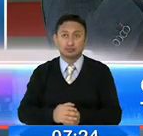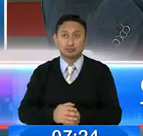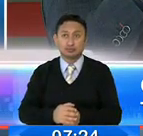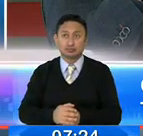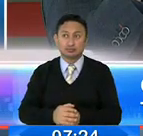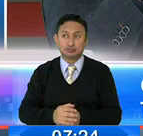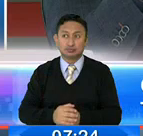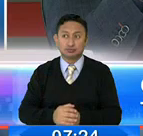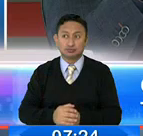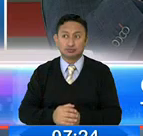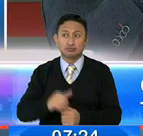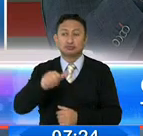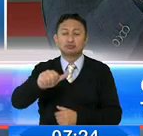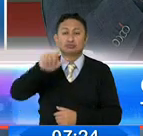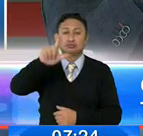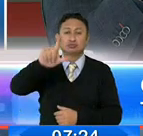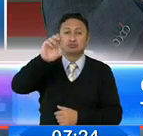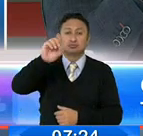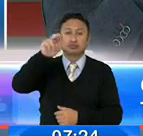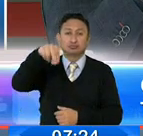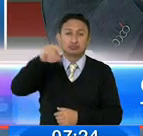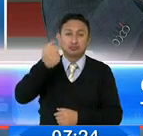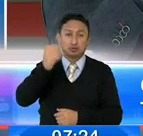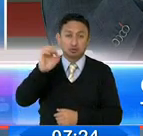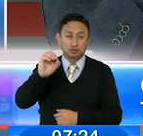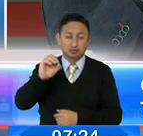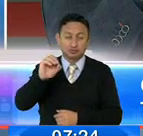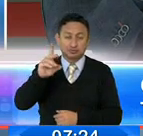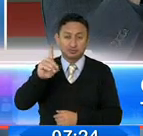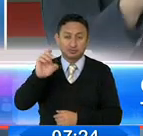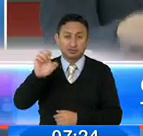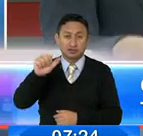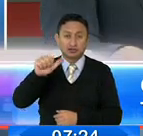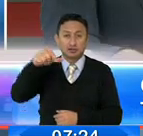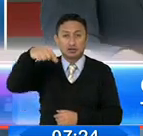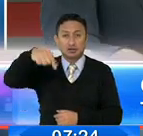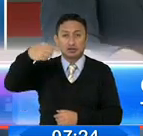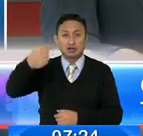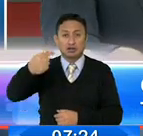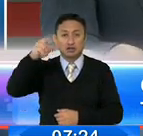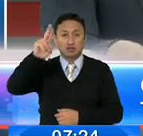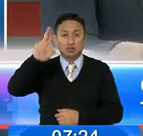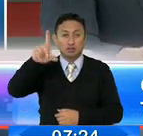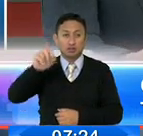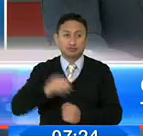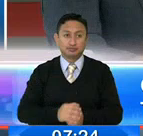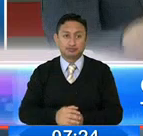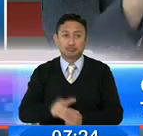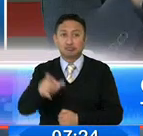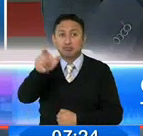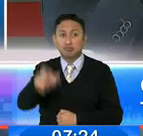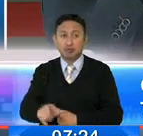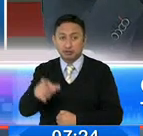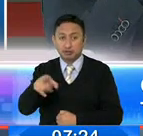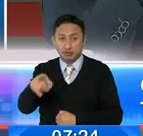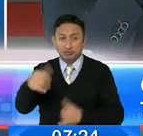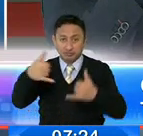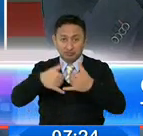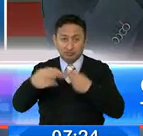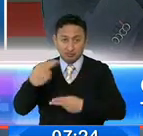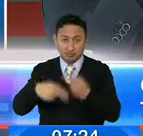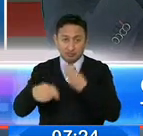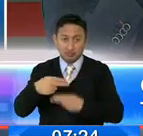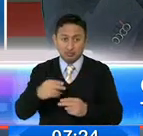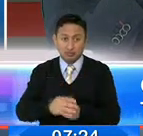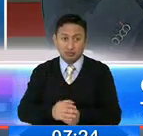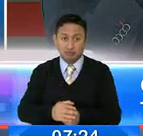Alonso de Angulo, que había algunos problemas. Y lo que se les ofreció a todas las personas que tienen sus comercios ahí es